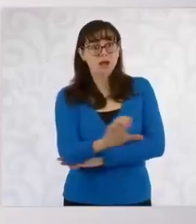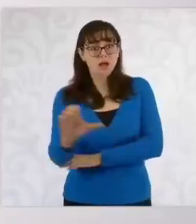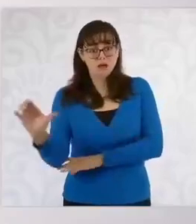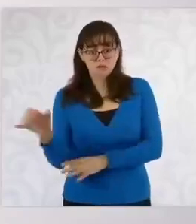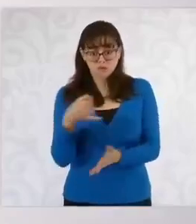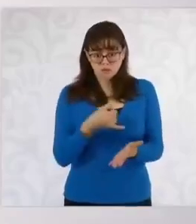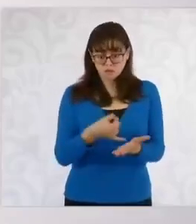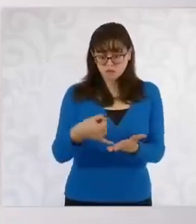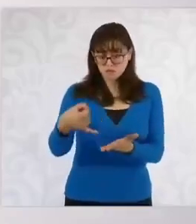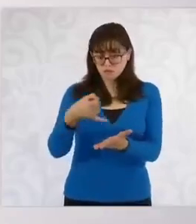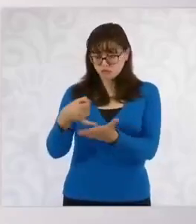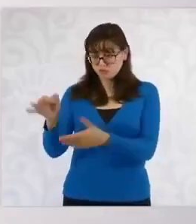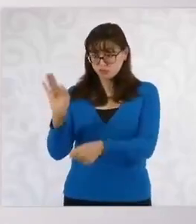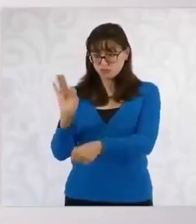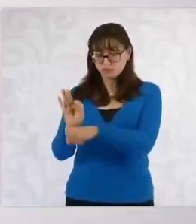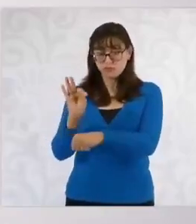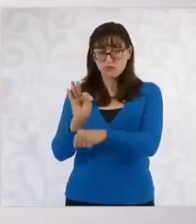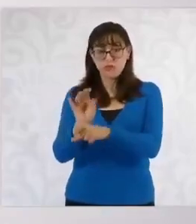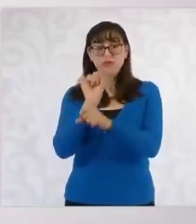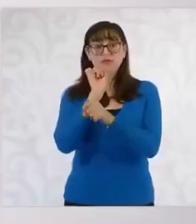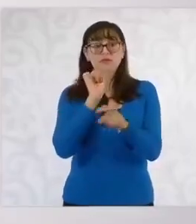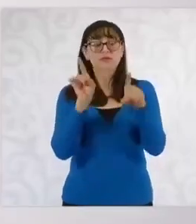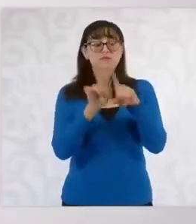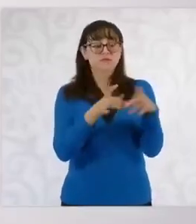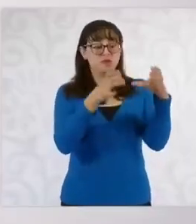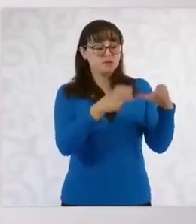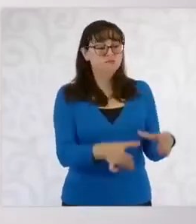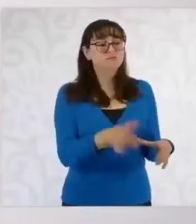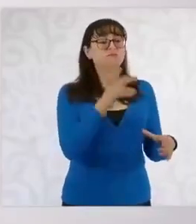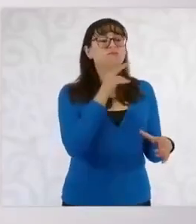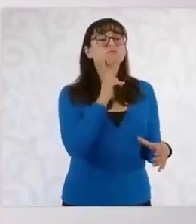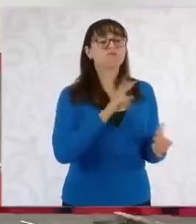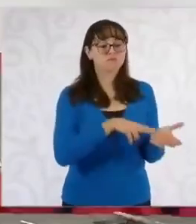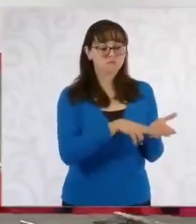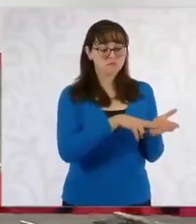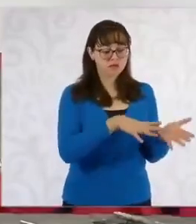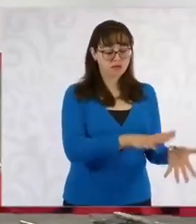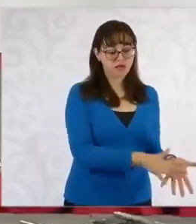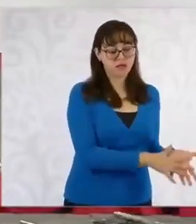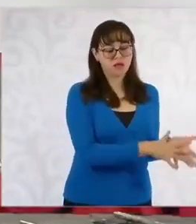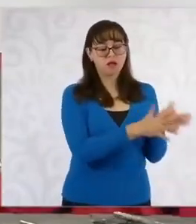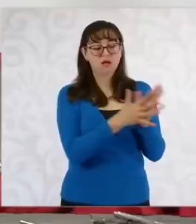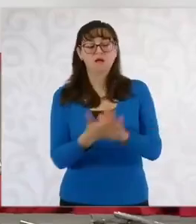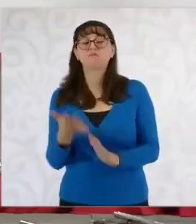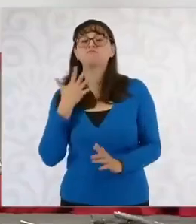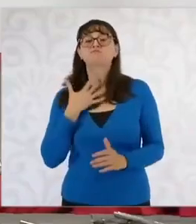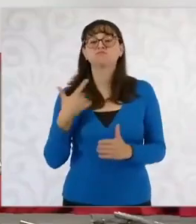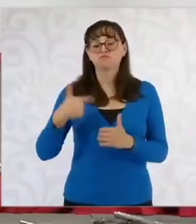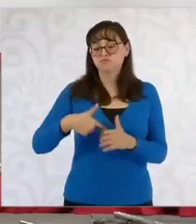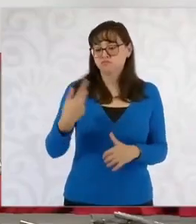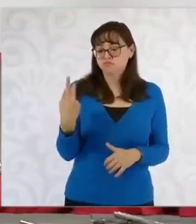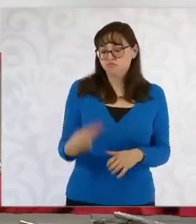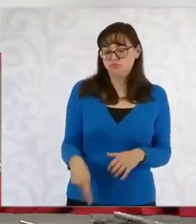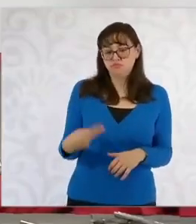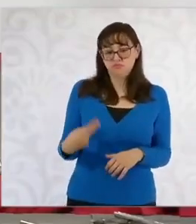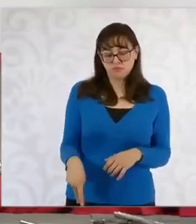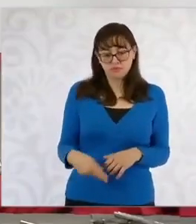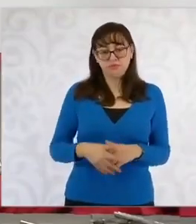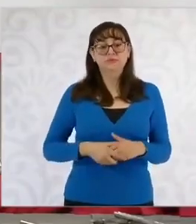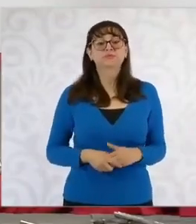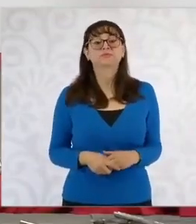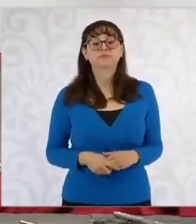Vamos a consolidar la refinación de petróleo para lograr la autosuficiencia nacional en gasolinas y diésel,